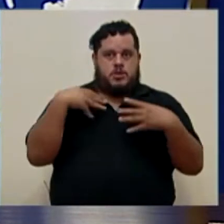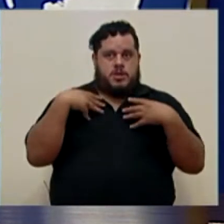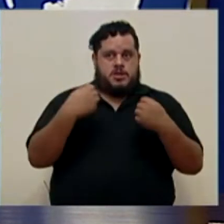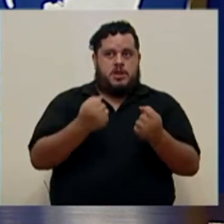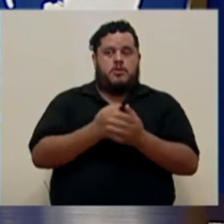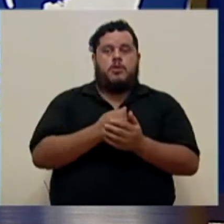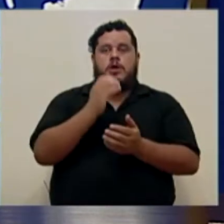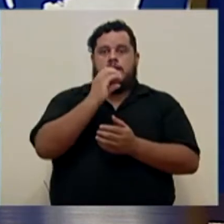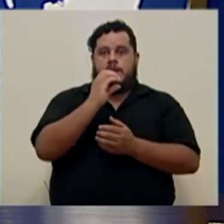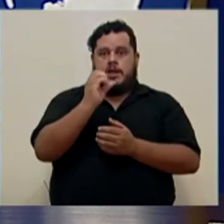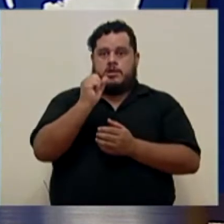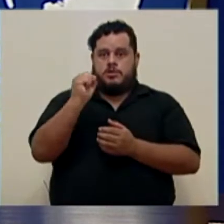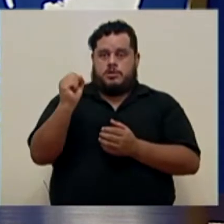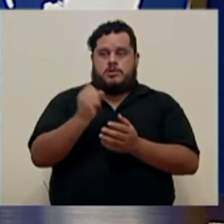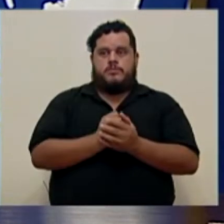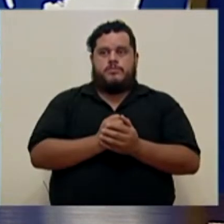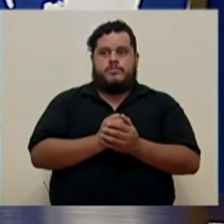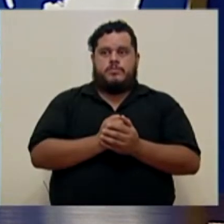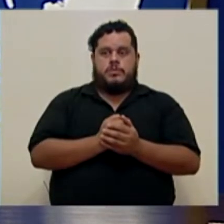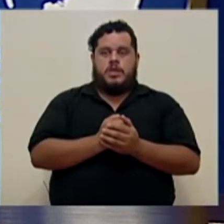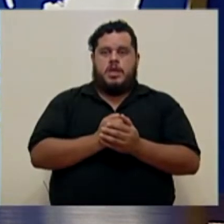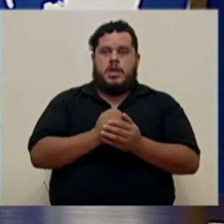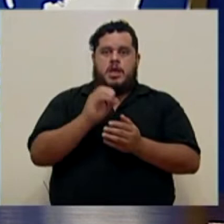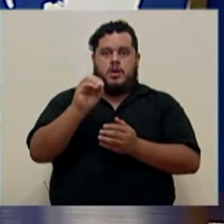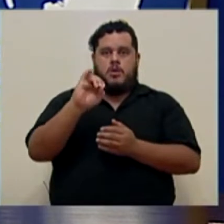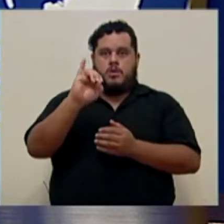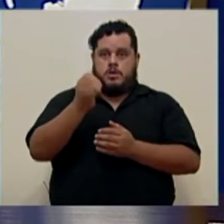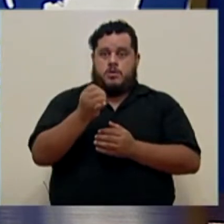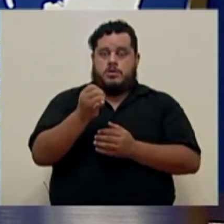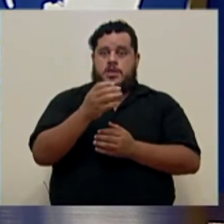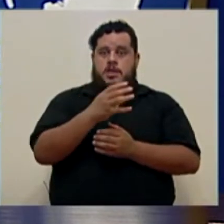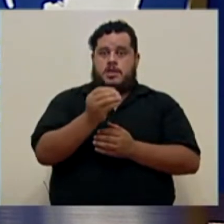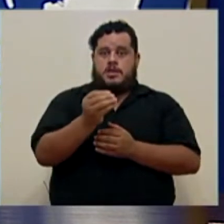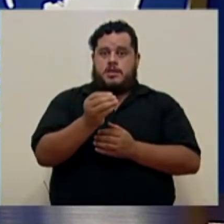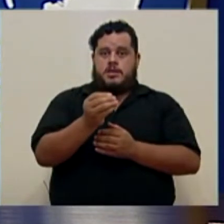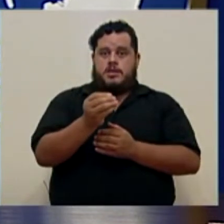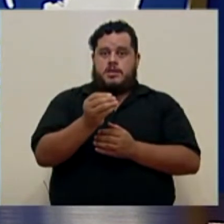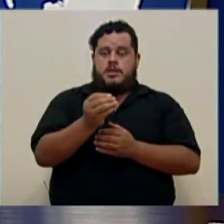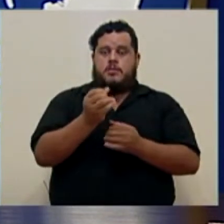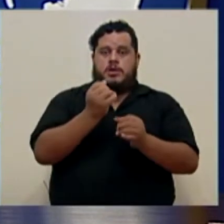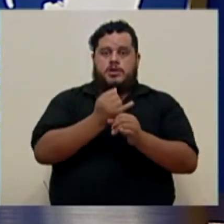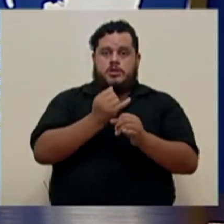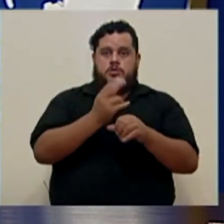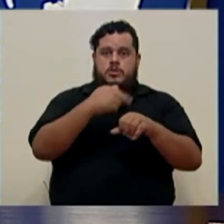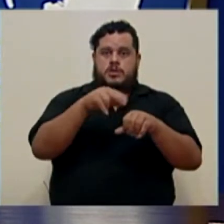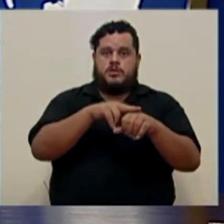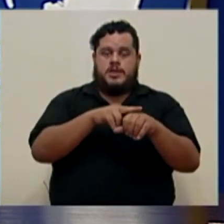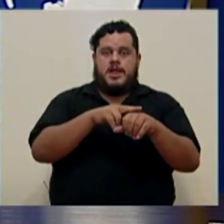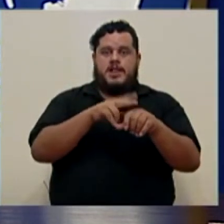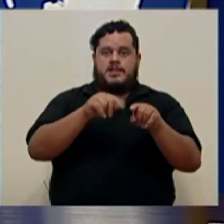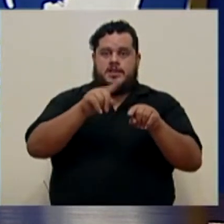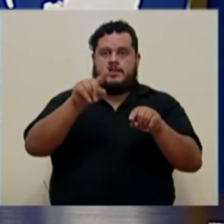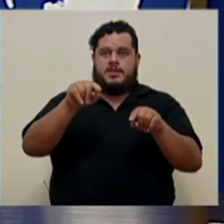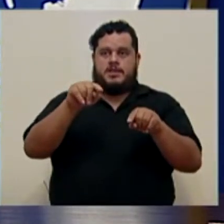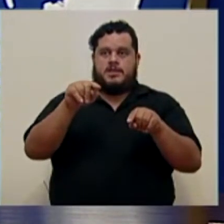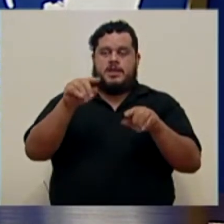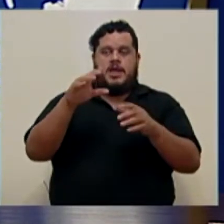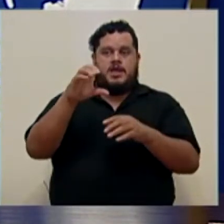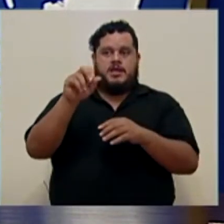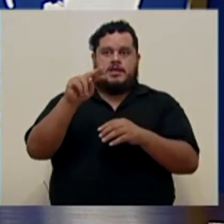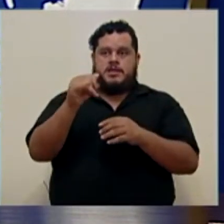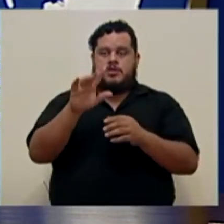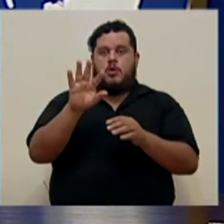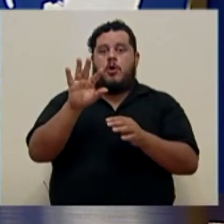costarricense de seguro social por el organismo de investigación judicial y por el instituto nacional de estadística y censo analiza de forma